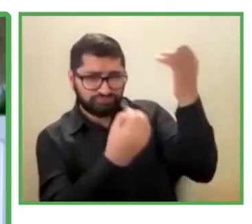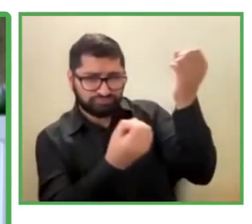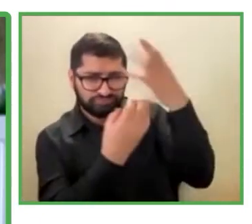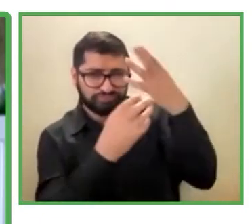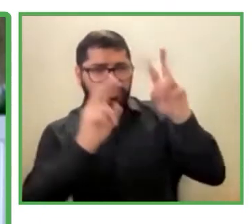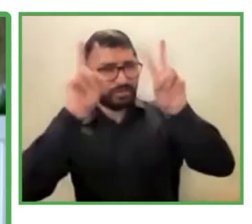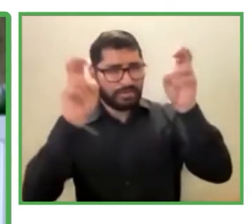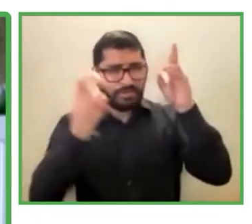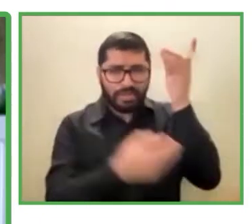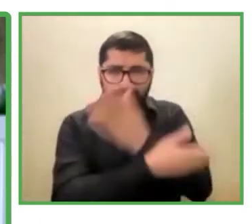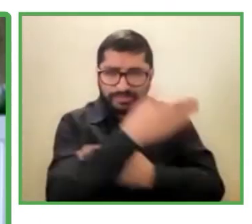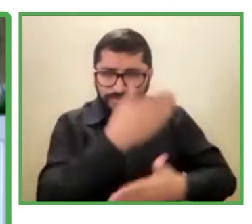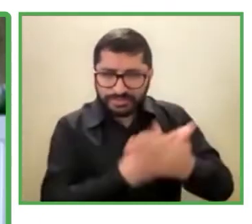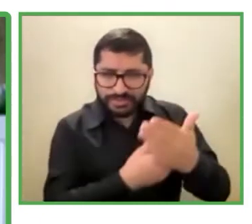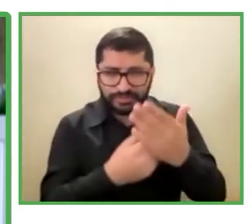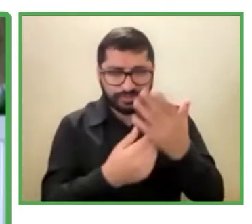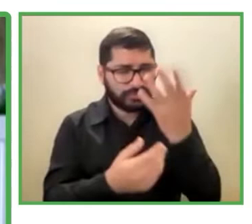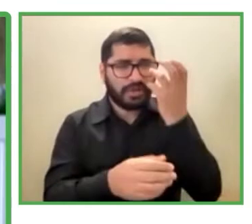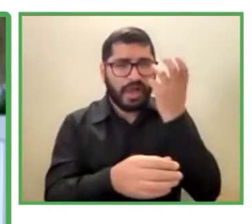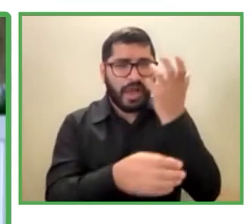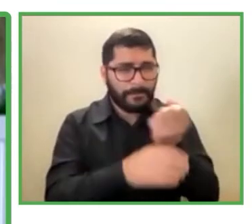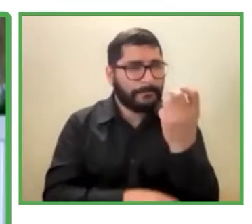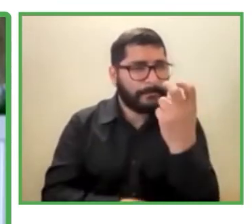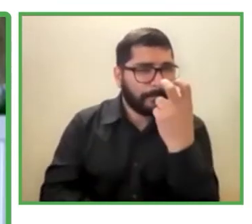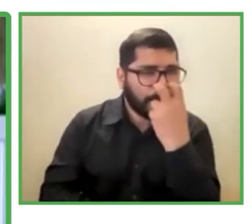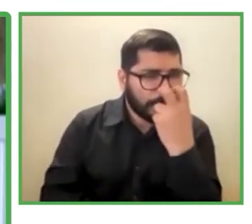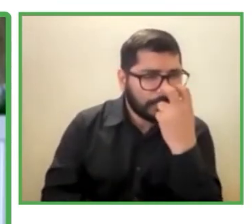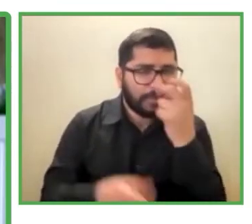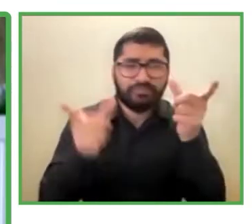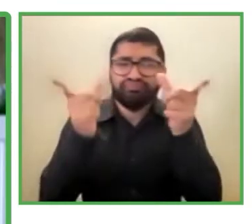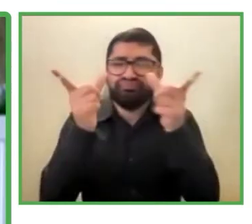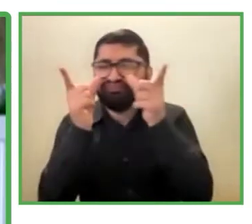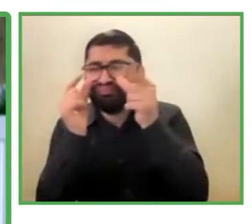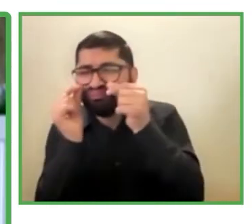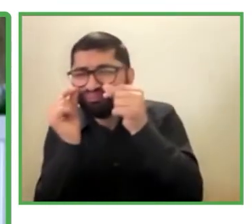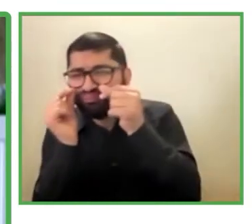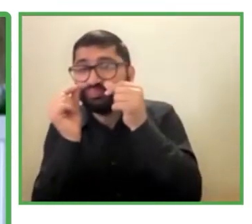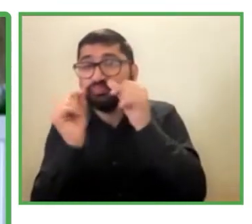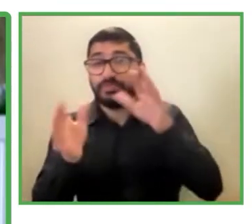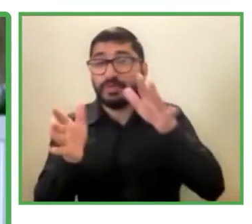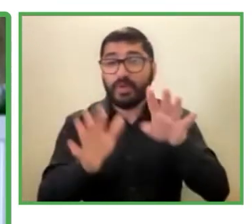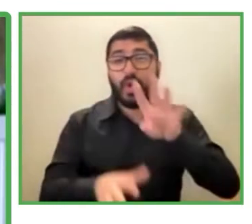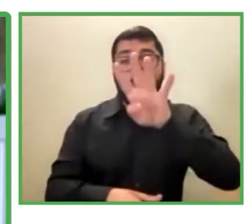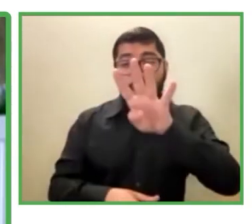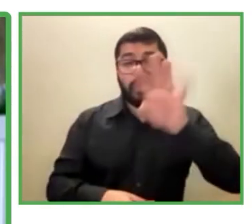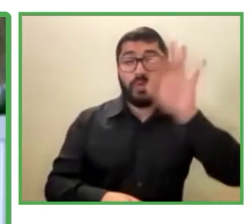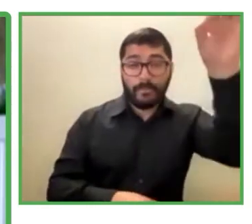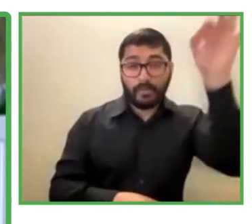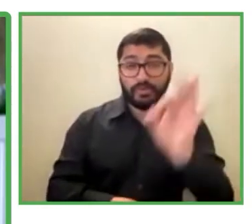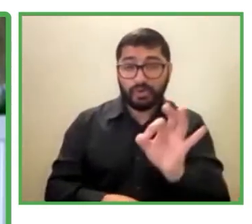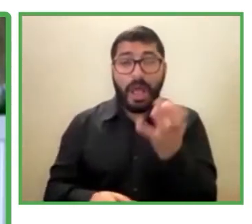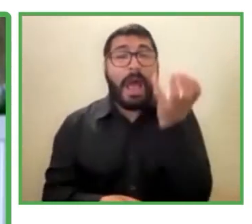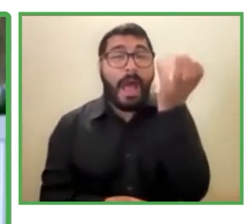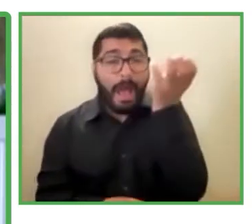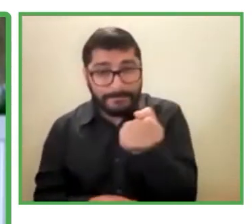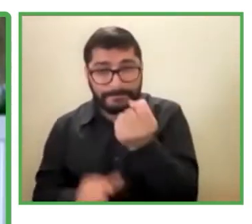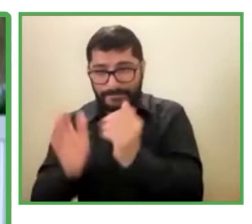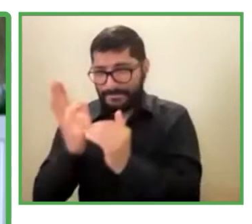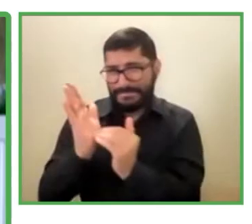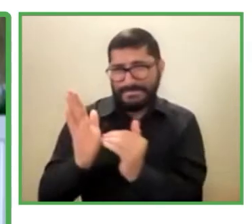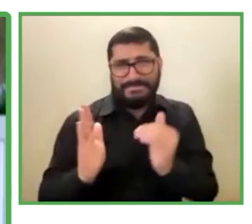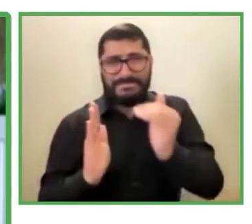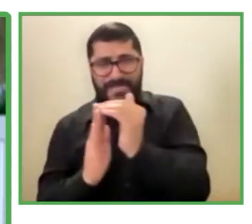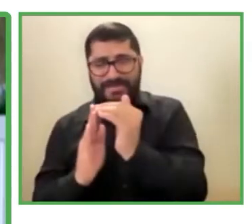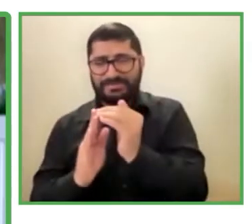debilidad visual que, pues, solo un 4% llegan a tener este nivel. Entonces, nos confrontamos a esta